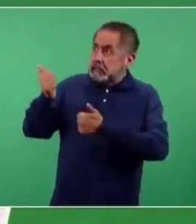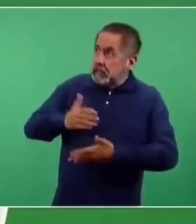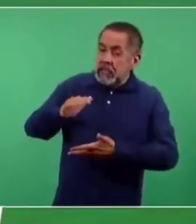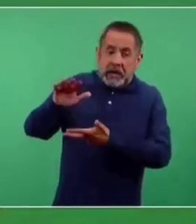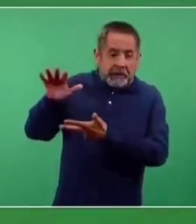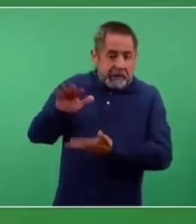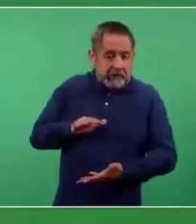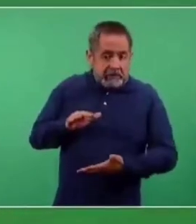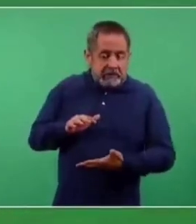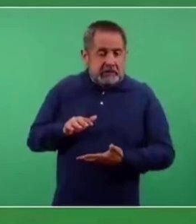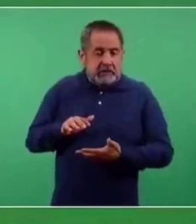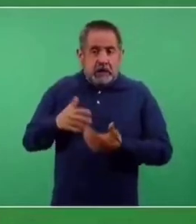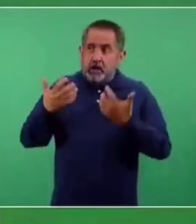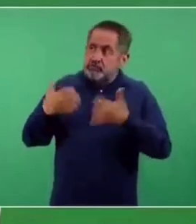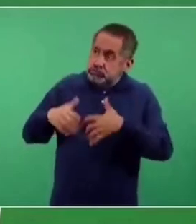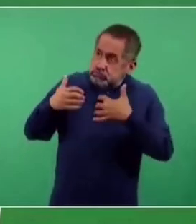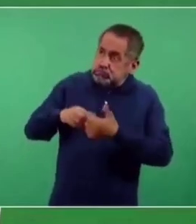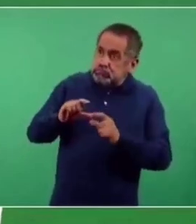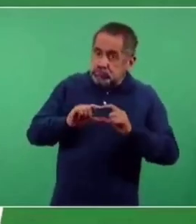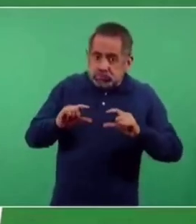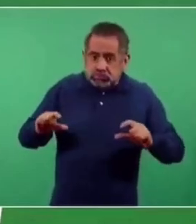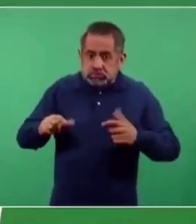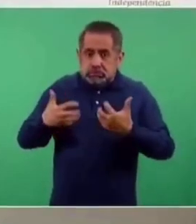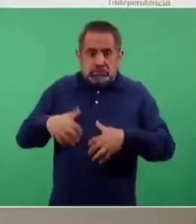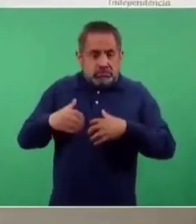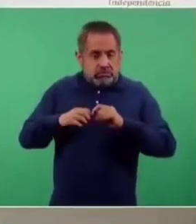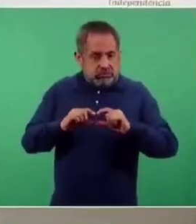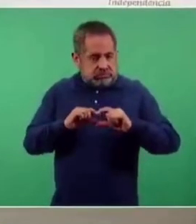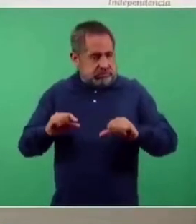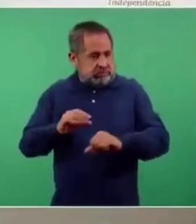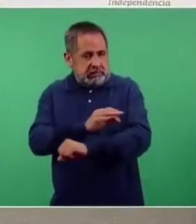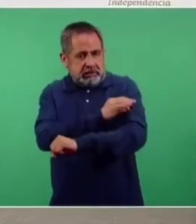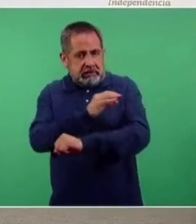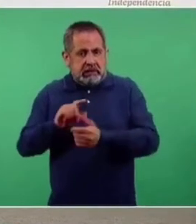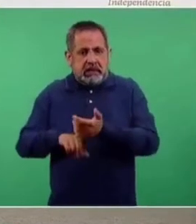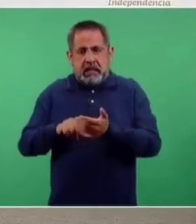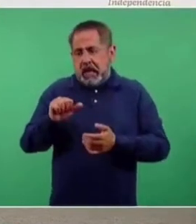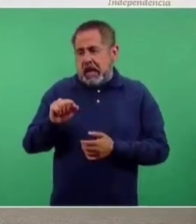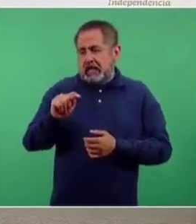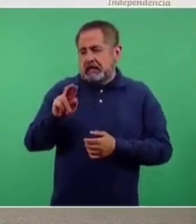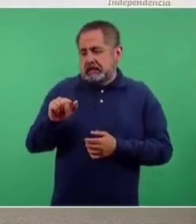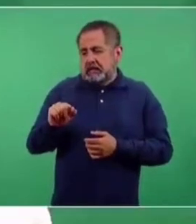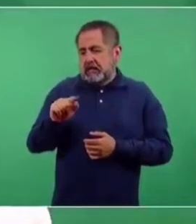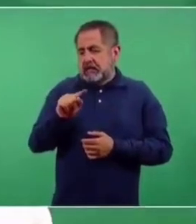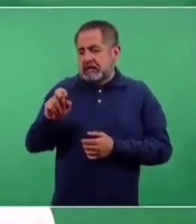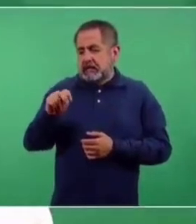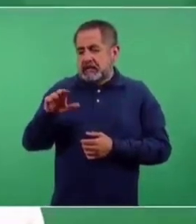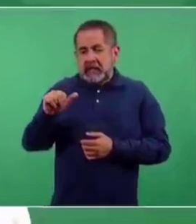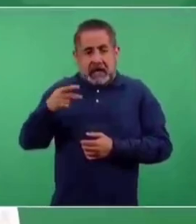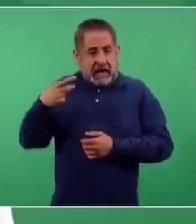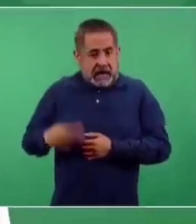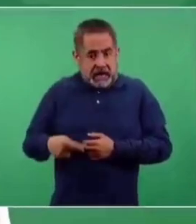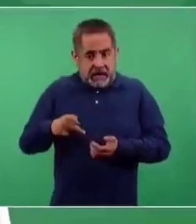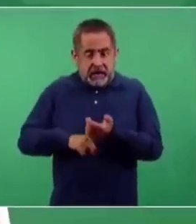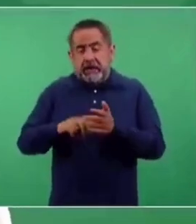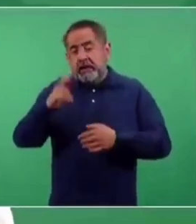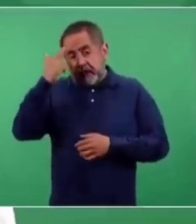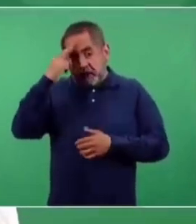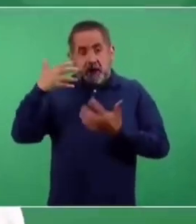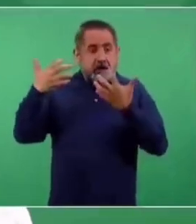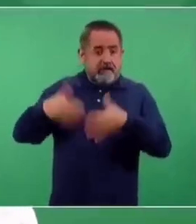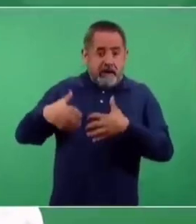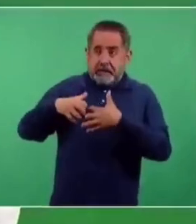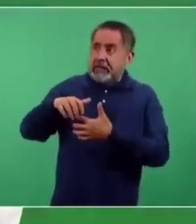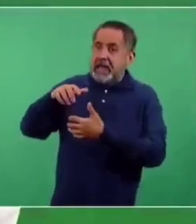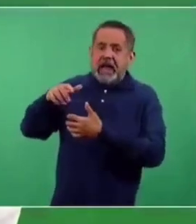la producción de la vacuna AstraZeneca en el territorio, recuerden que esta se fabrica